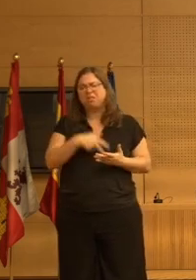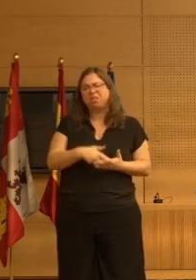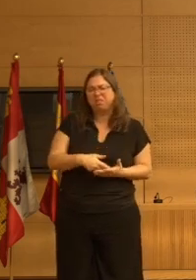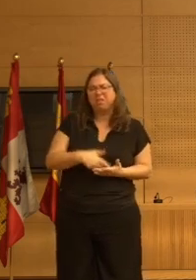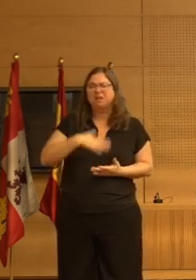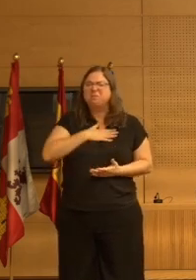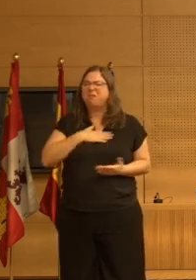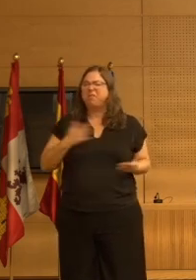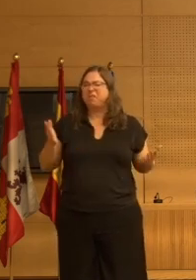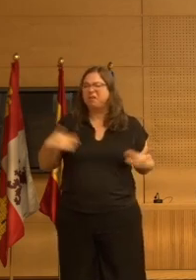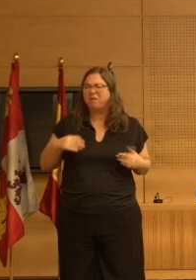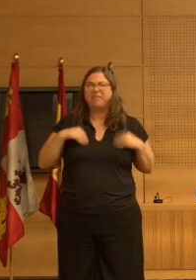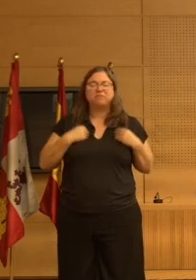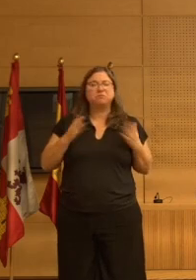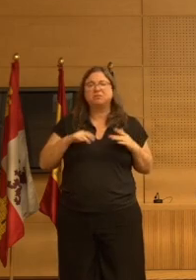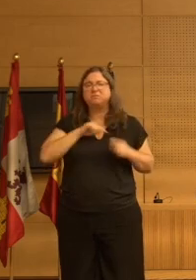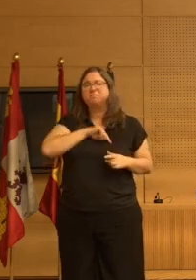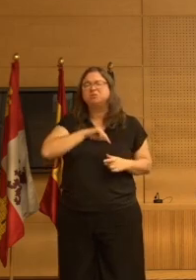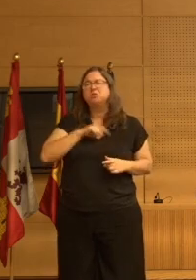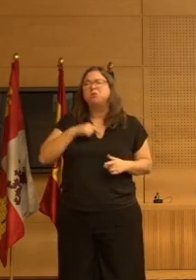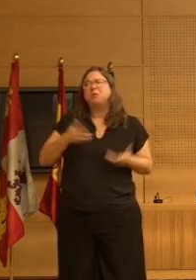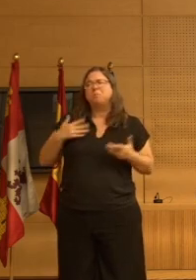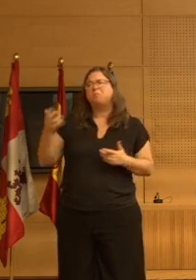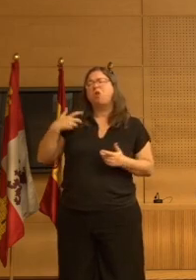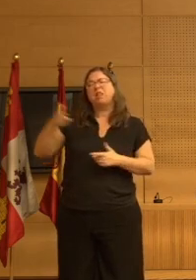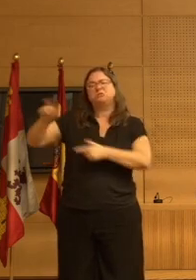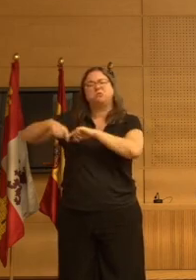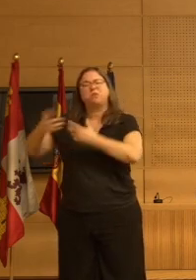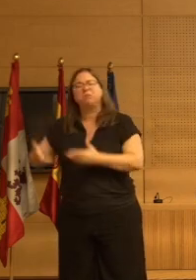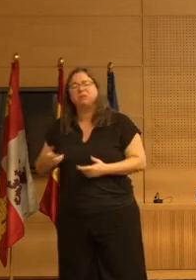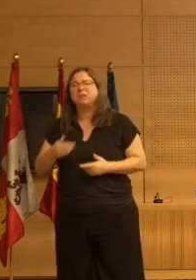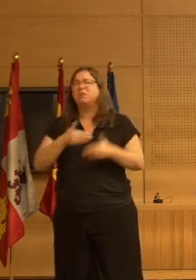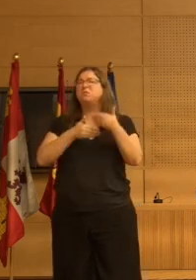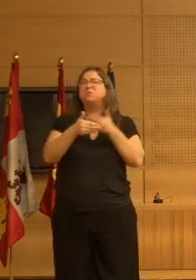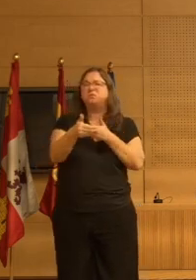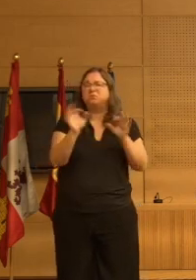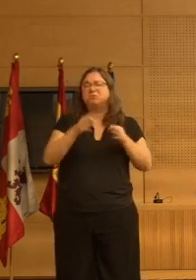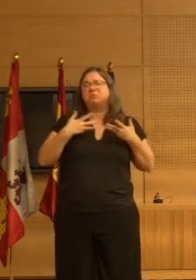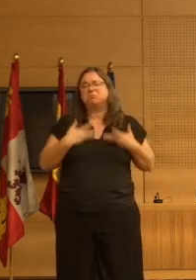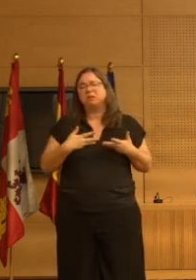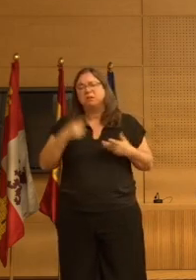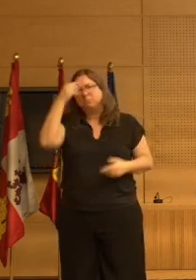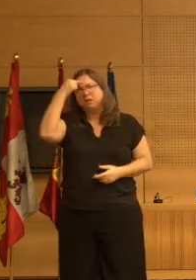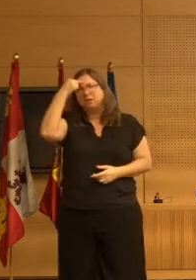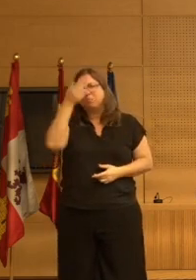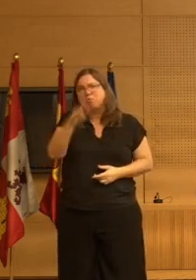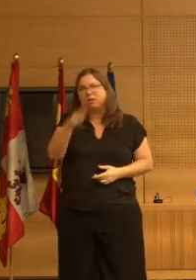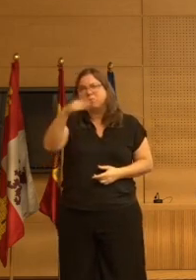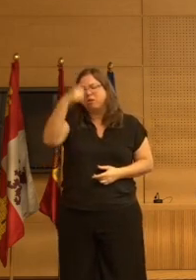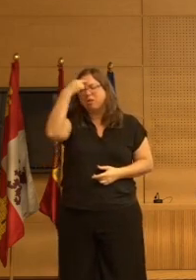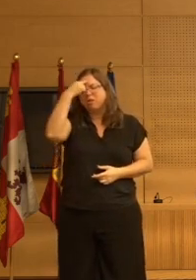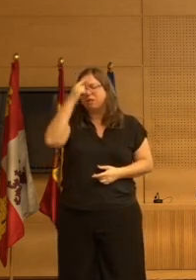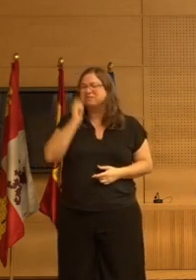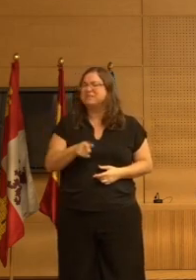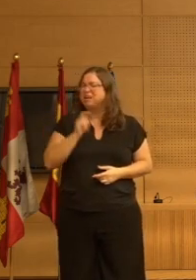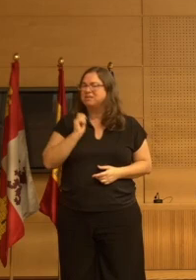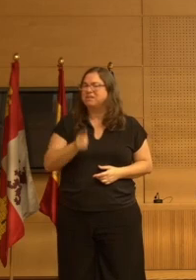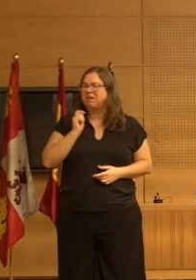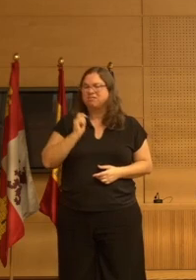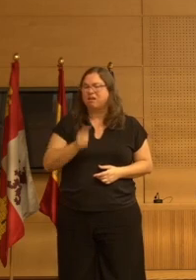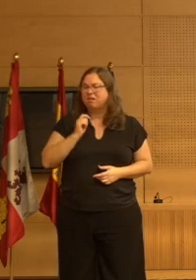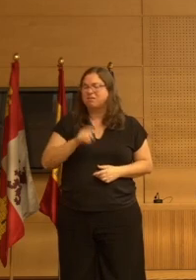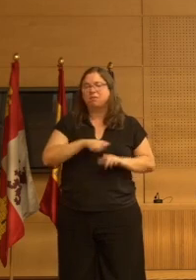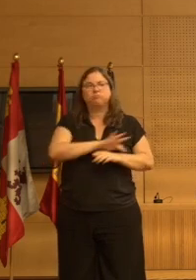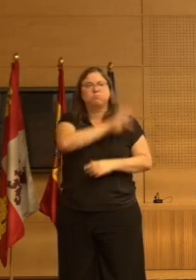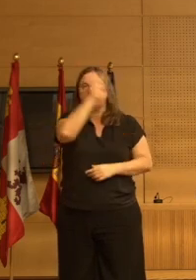sea falta de placer no disfruta siente que es una carga lo verbaliza no tiene esperanza en el futuro piensa en la muerte y esto ocurre de manera persistente la